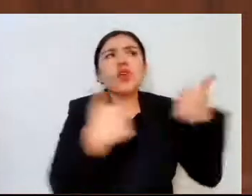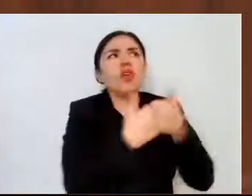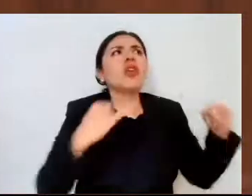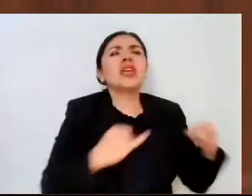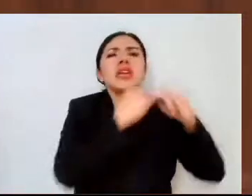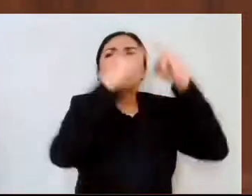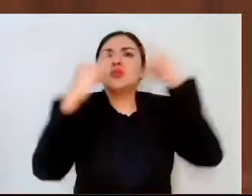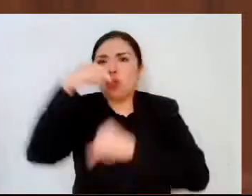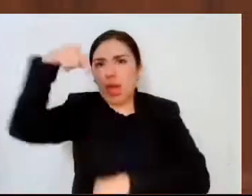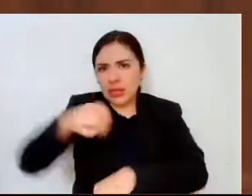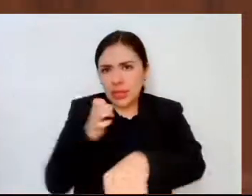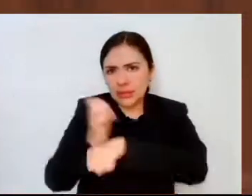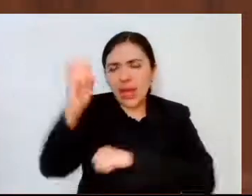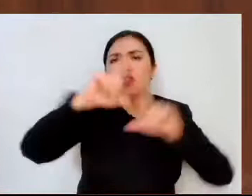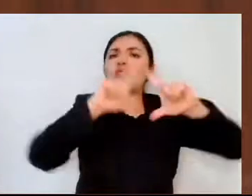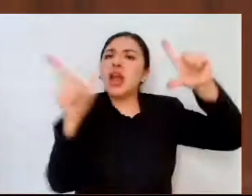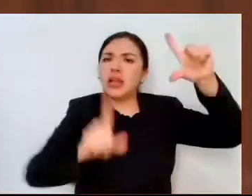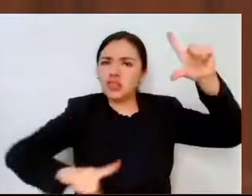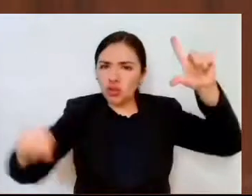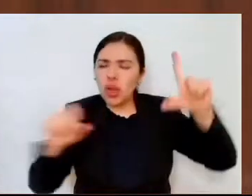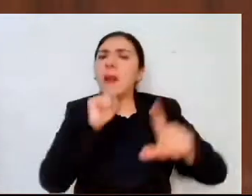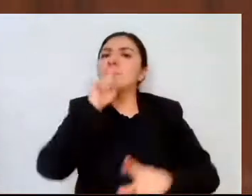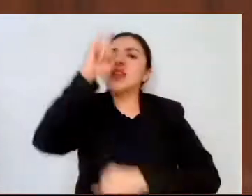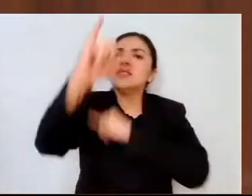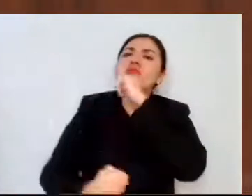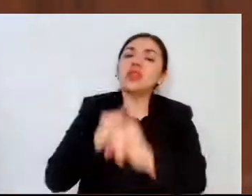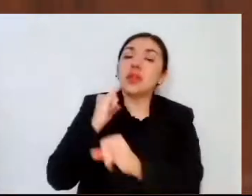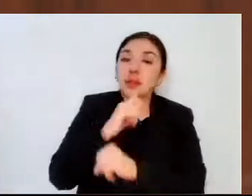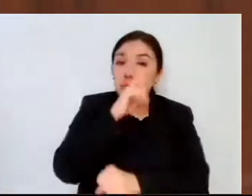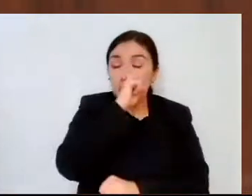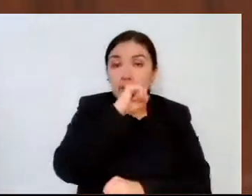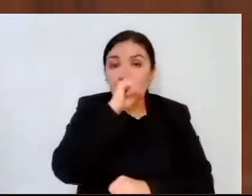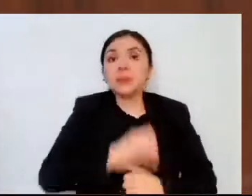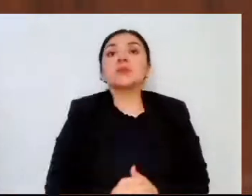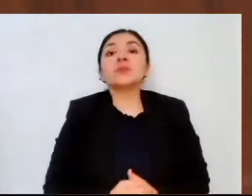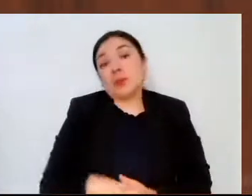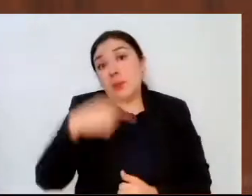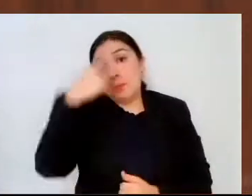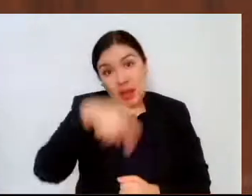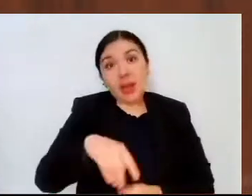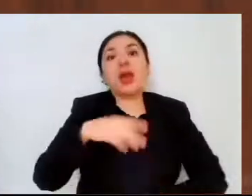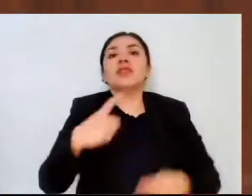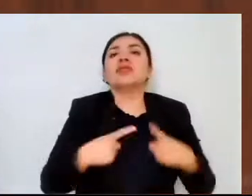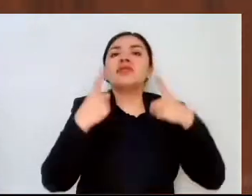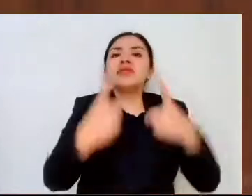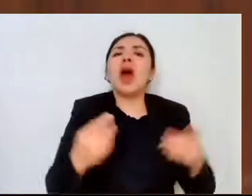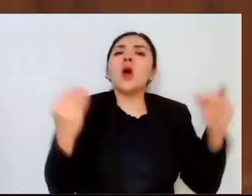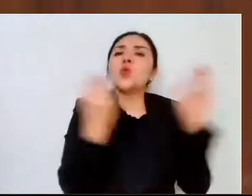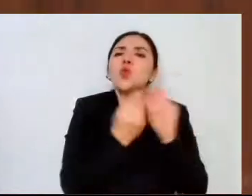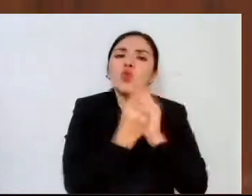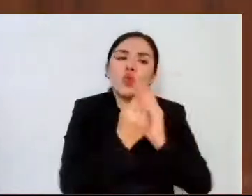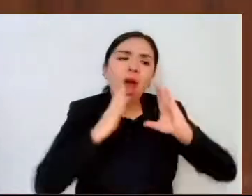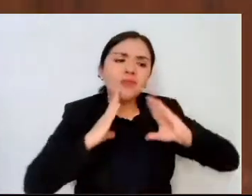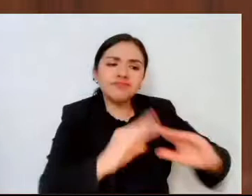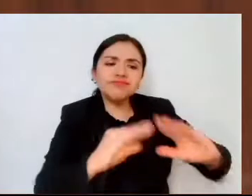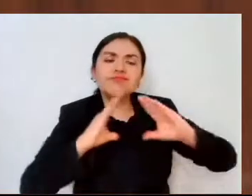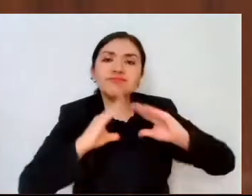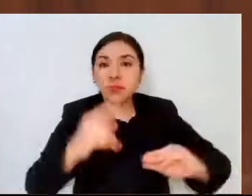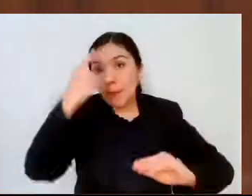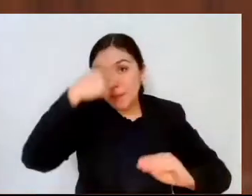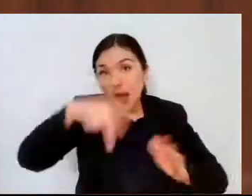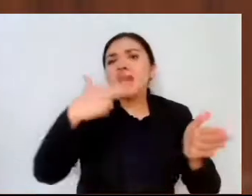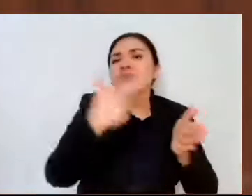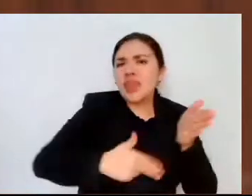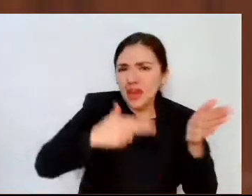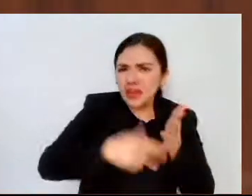estatales, nacionales e internacionales, para impartir cursos, diplomados y talleres